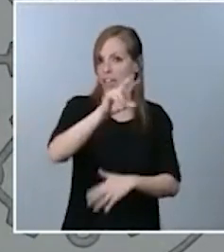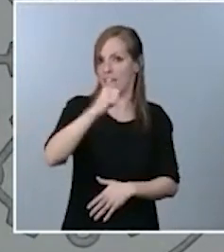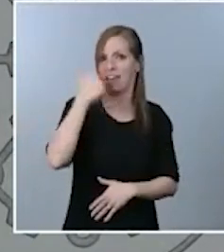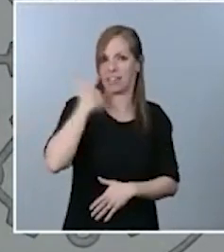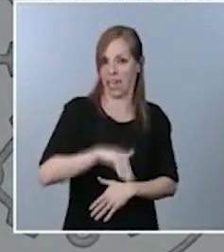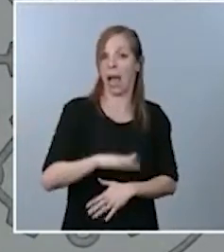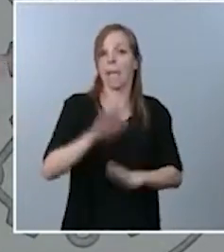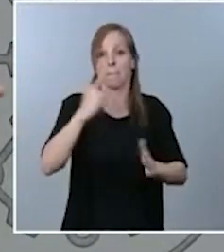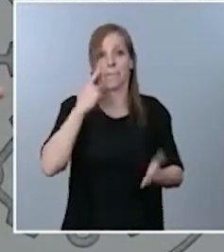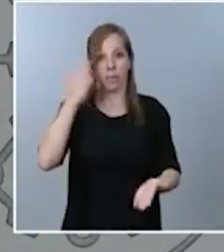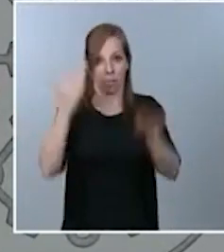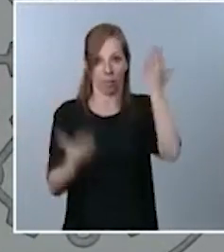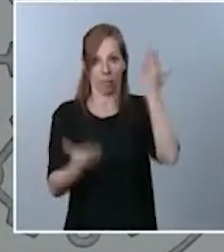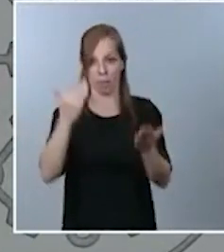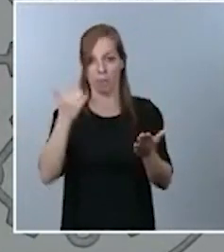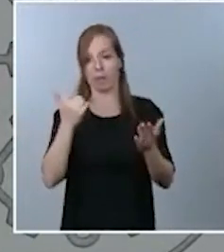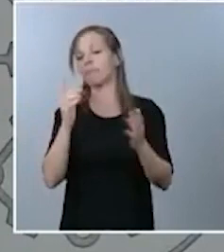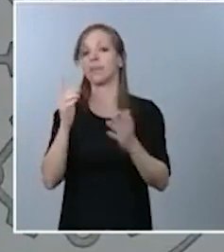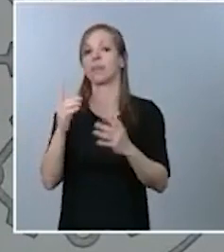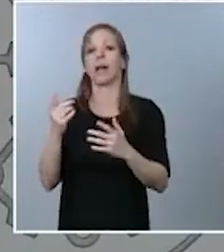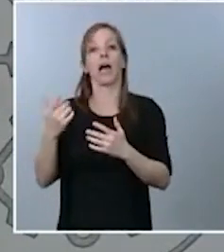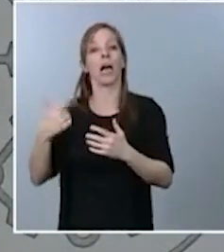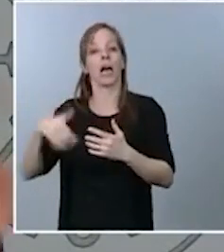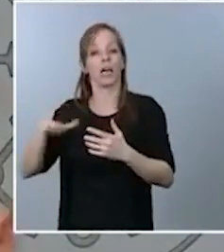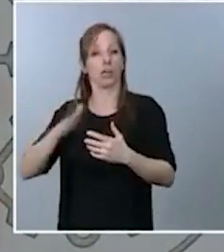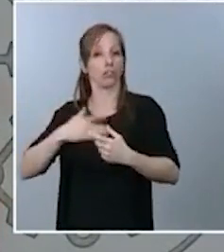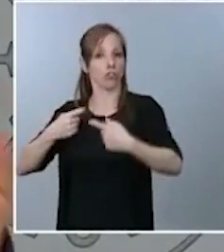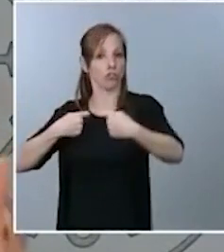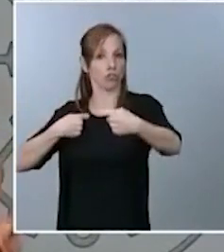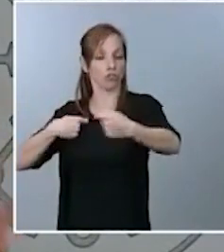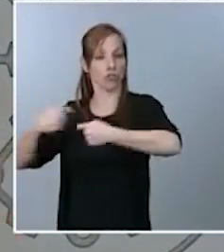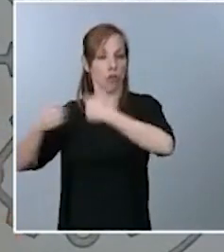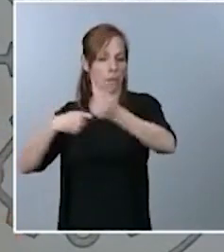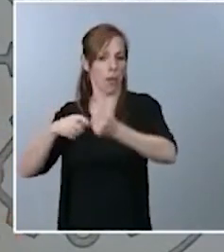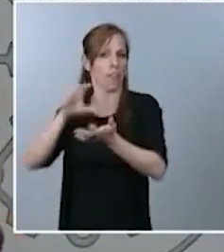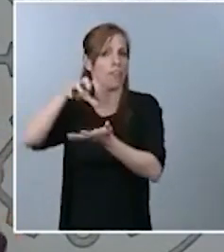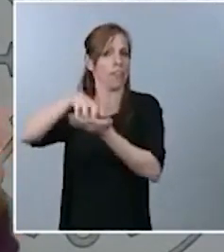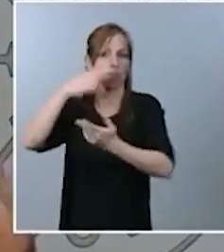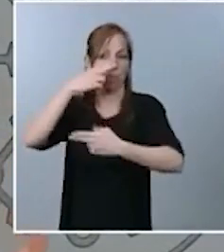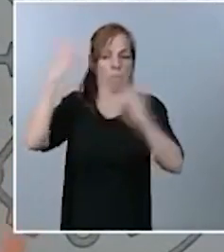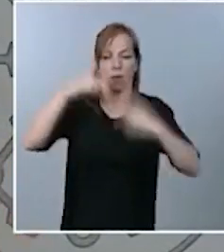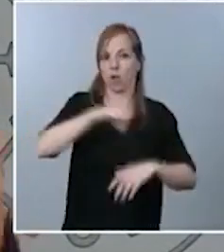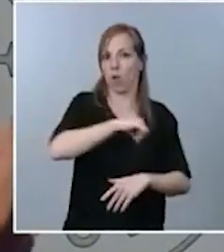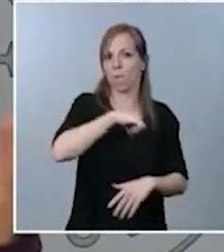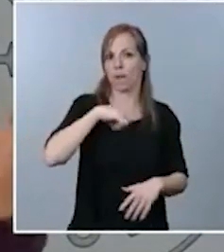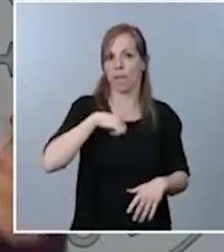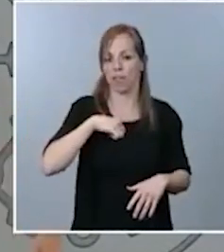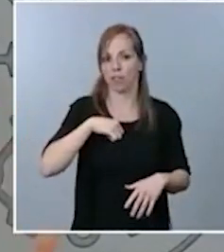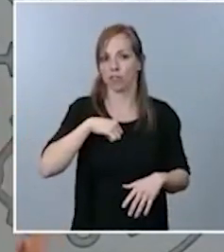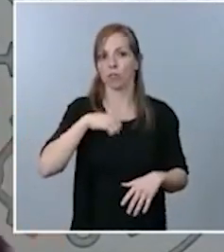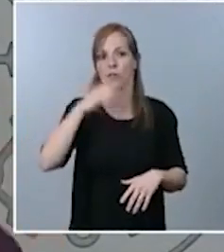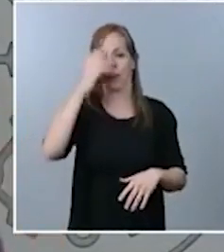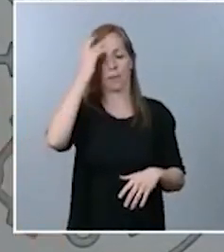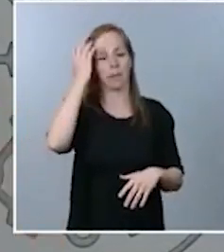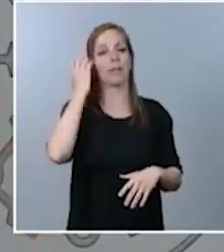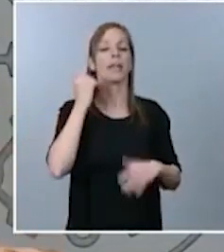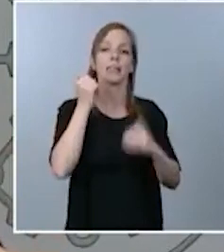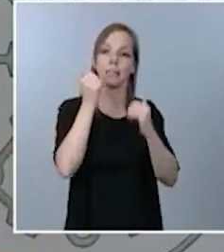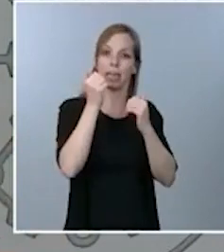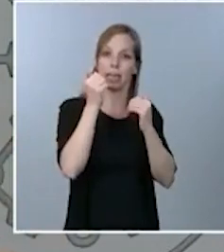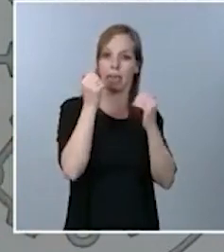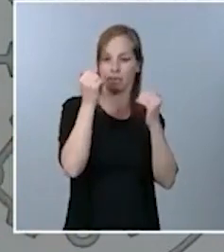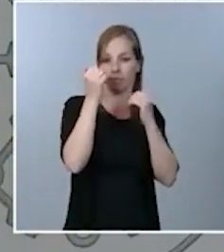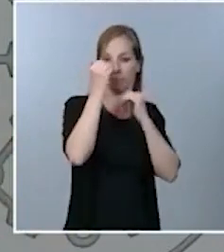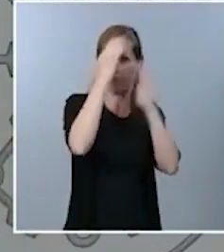se utiliza, que se compra, por tanto, por parte de los centros públicos o privados que están prestando asistencia sanitaria, ese